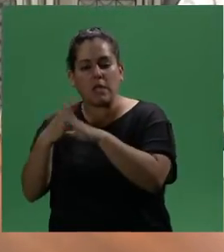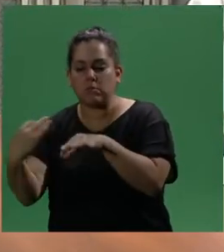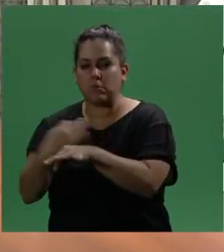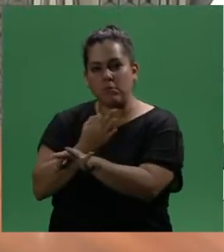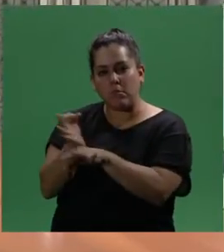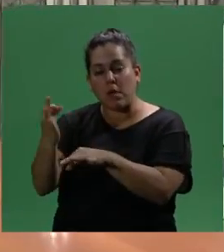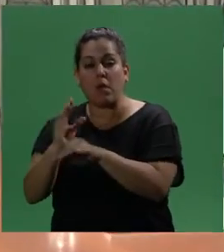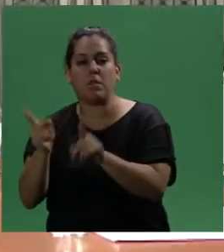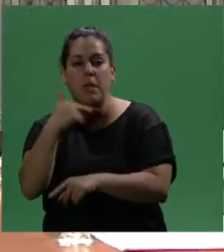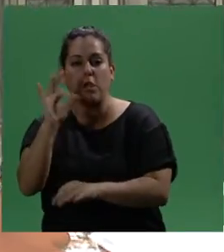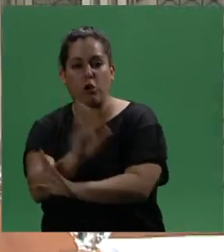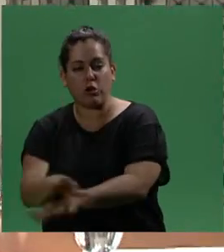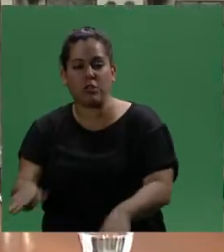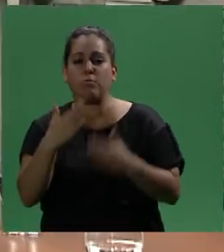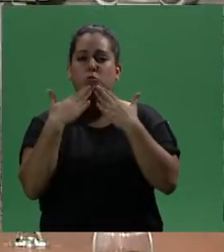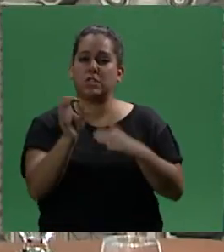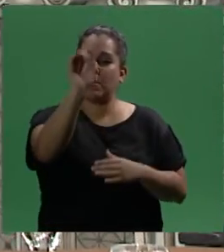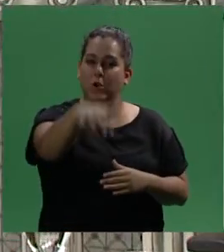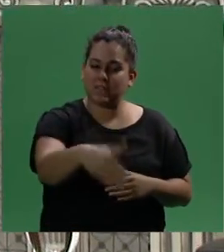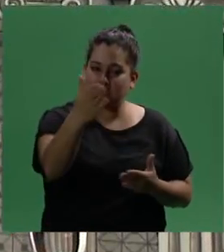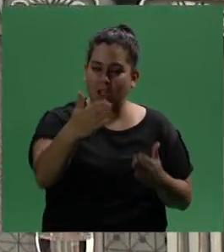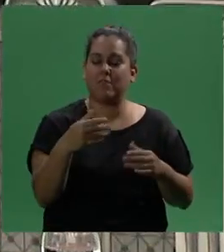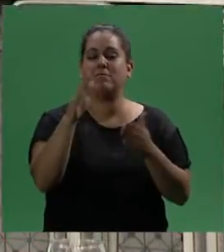nos damos y que les damos a nuestros hijos. Muchas gracias por estar con nosotros. Gracias.